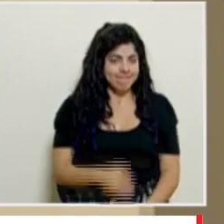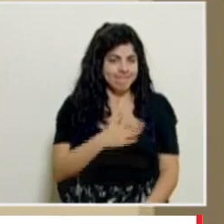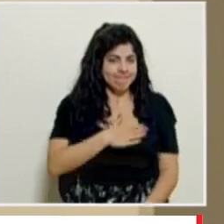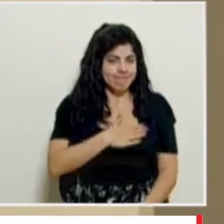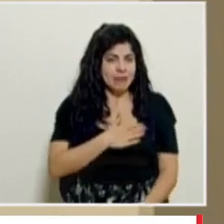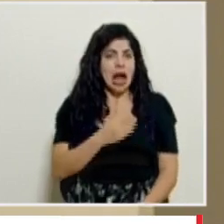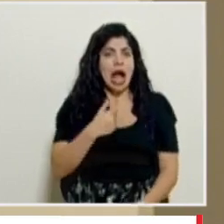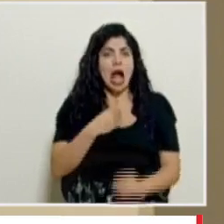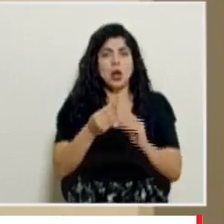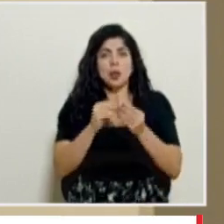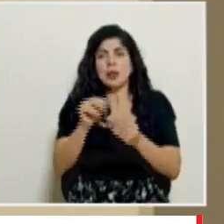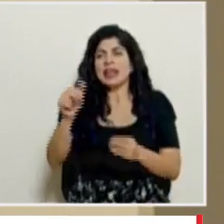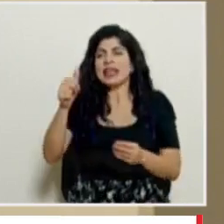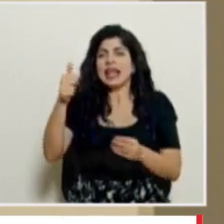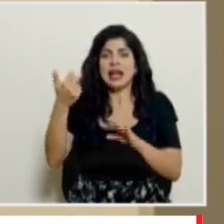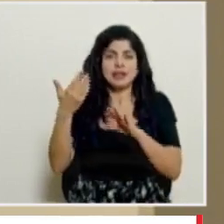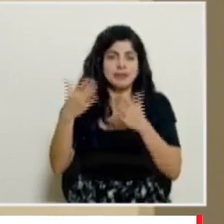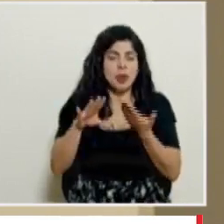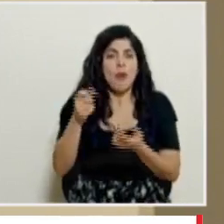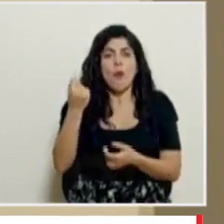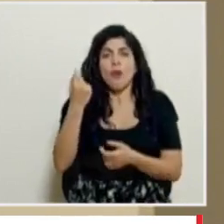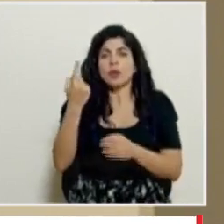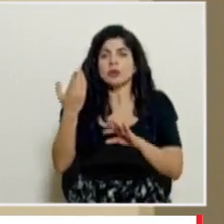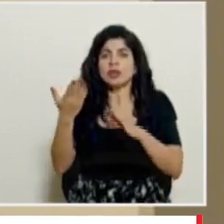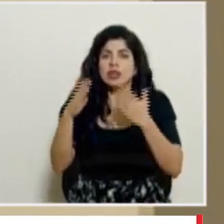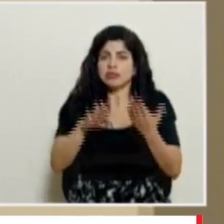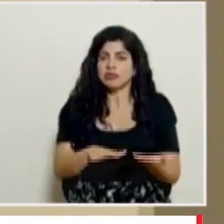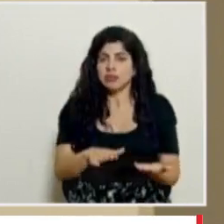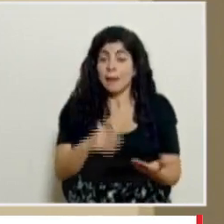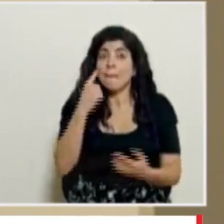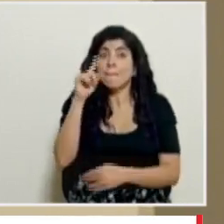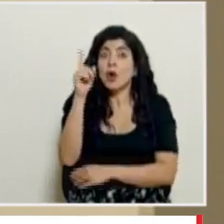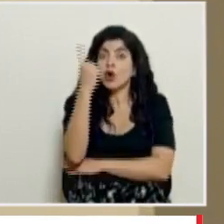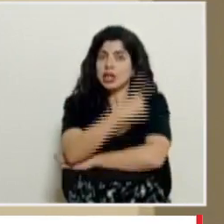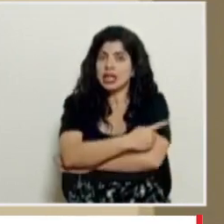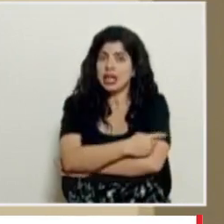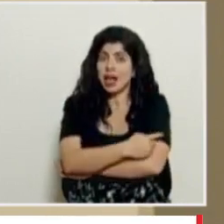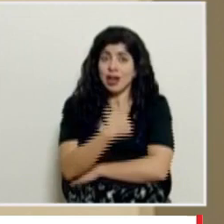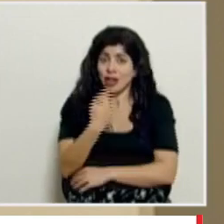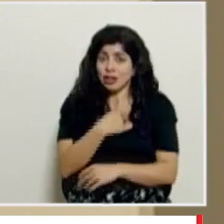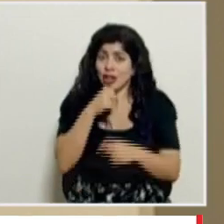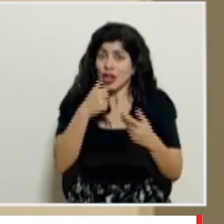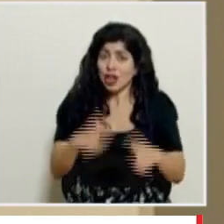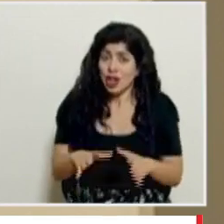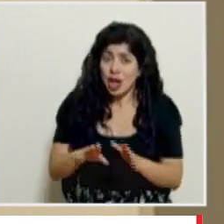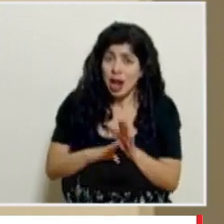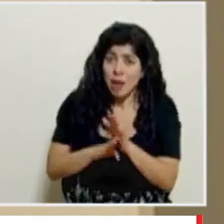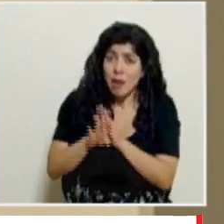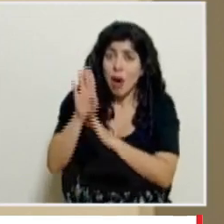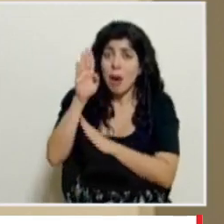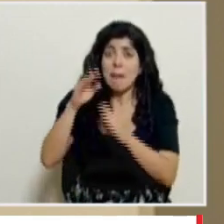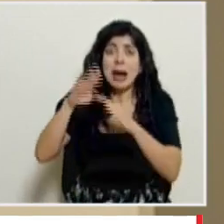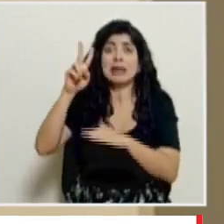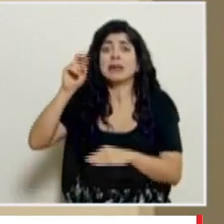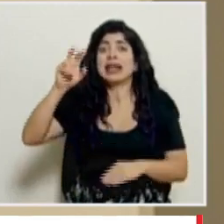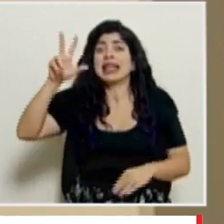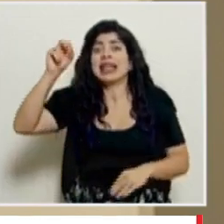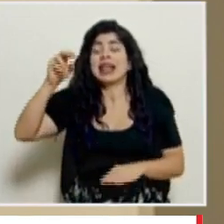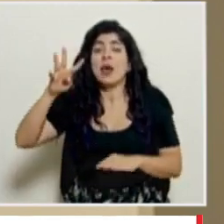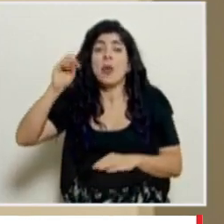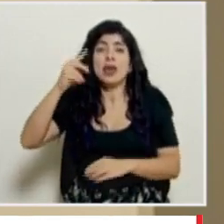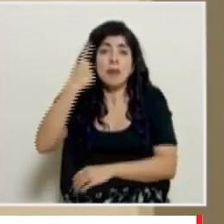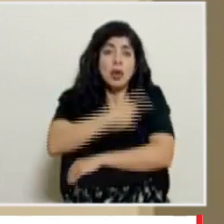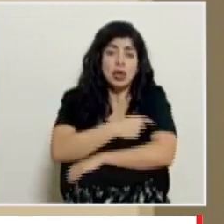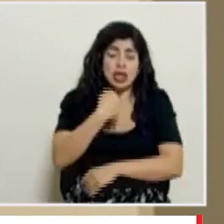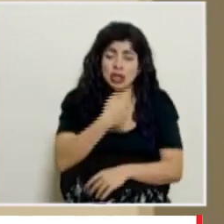lamentablemente todavía cifras de 10 fallecidos 11 fallecidos por día y que no queremos que aumente no queremos que eso se dispare a más de 20 a más de 30 a más de